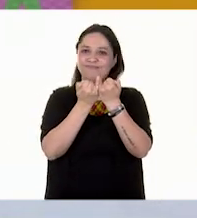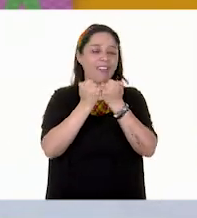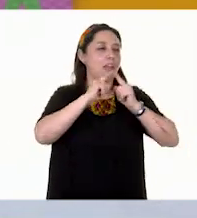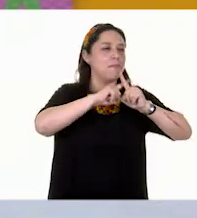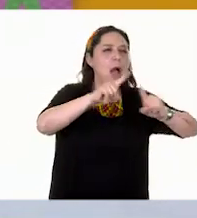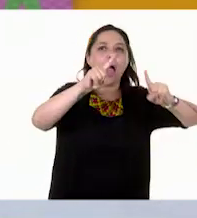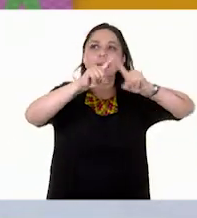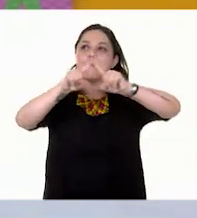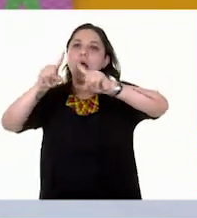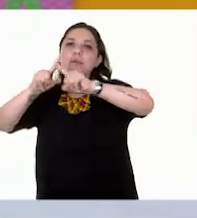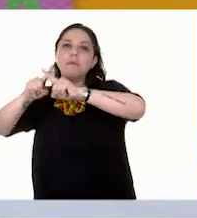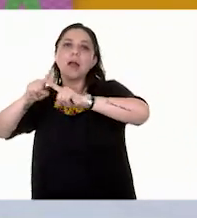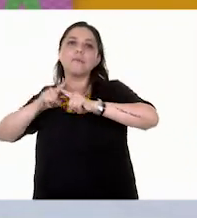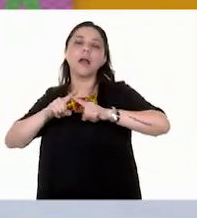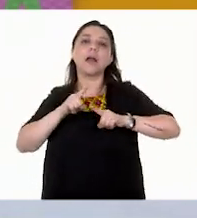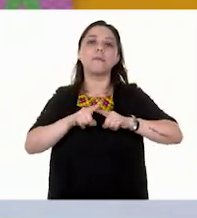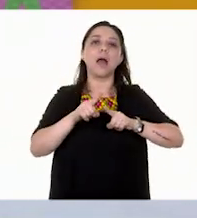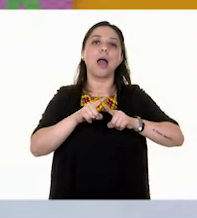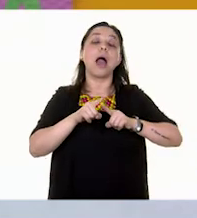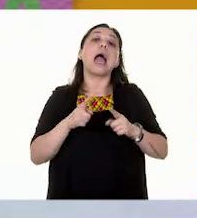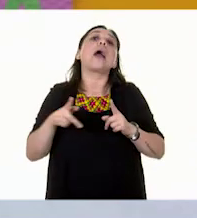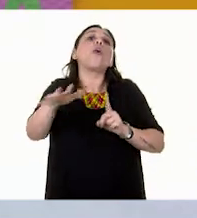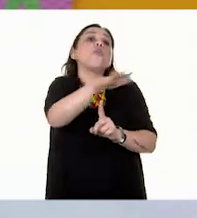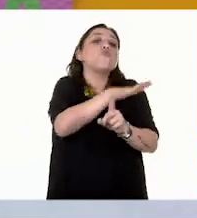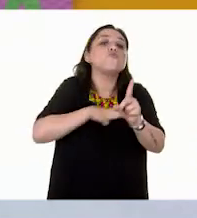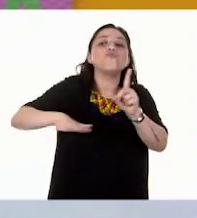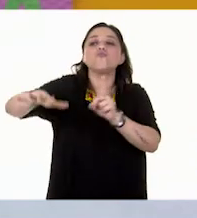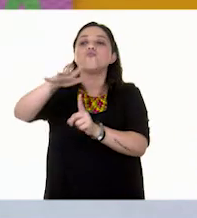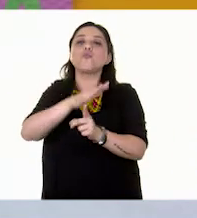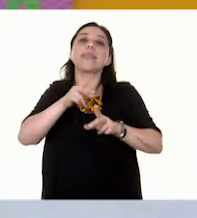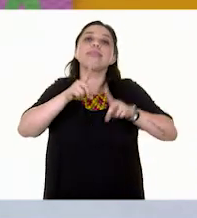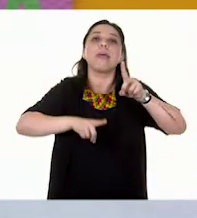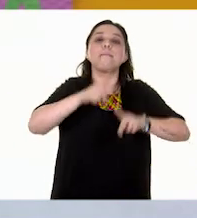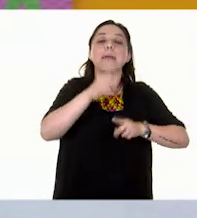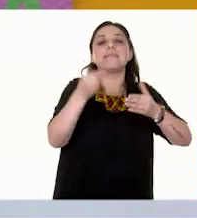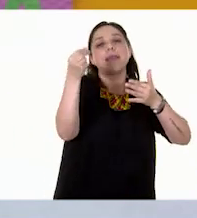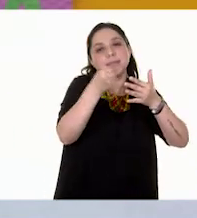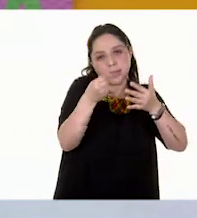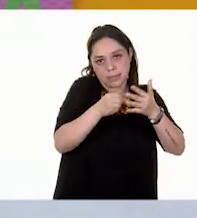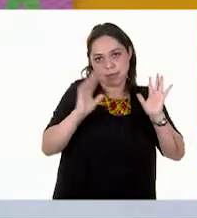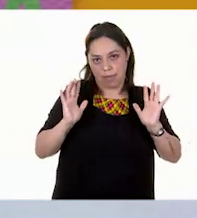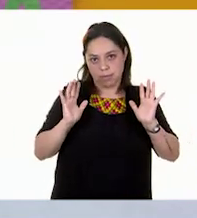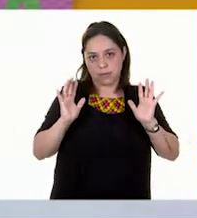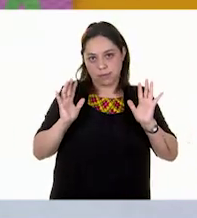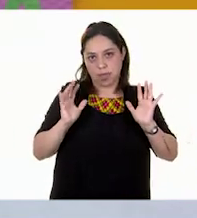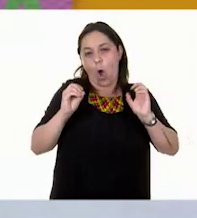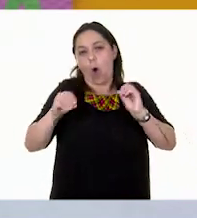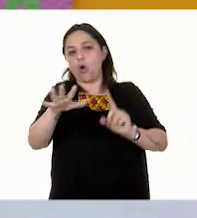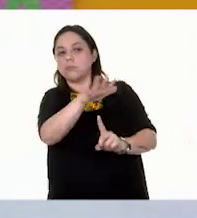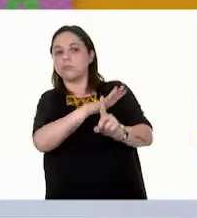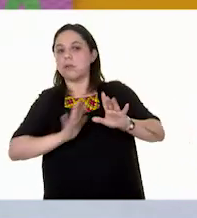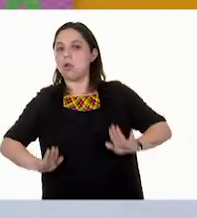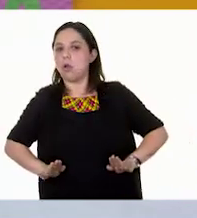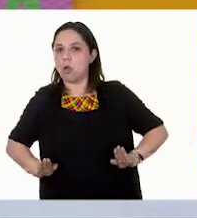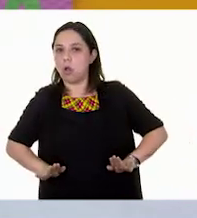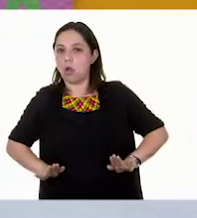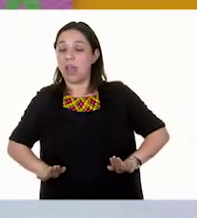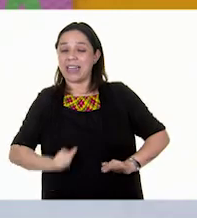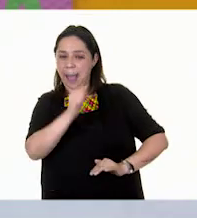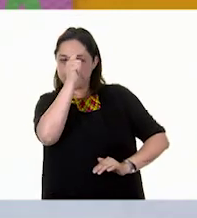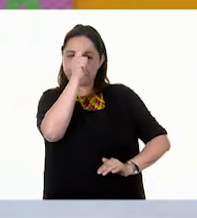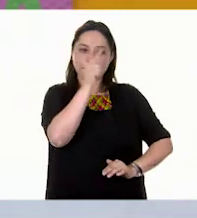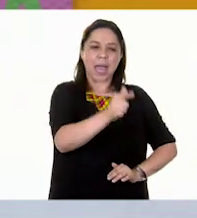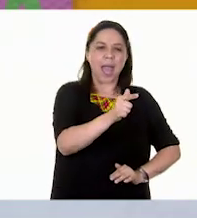condiciones y de las necesidades de nuestro entorno. O sea, que hay que identificar el problema en particular.